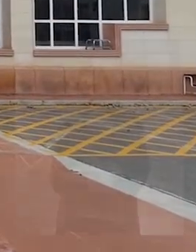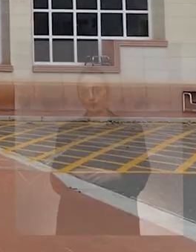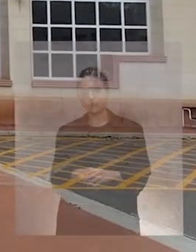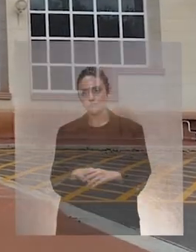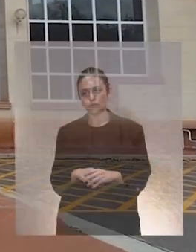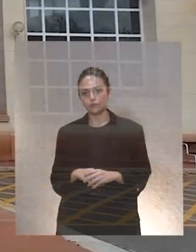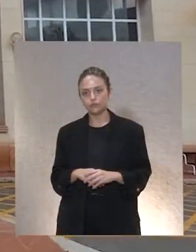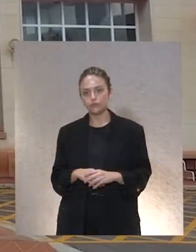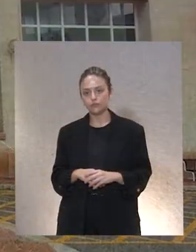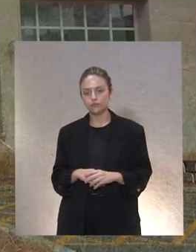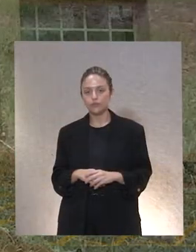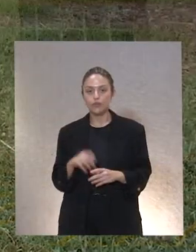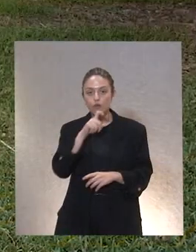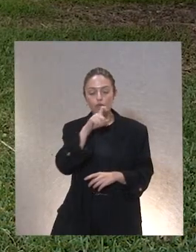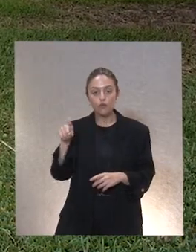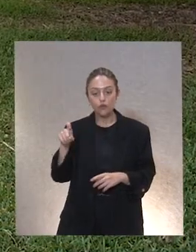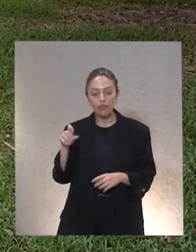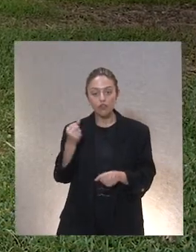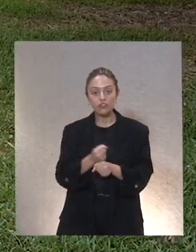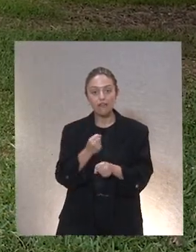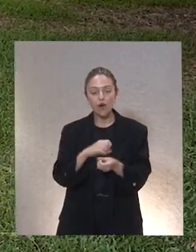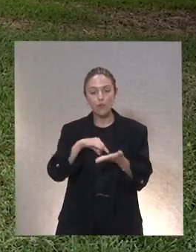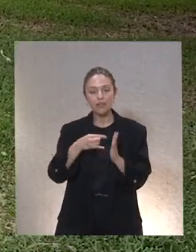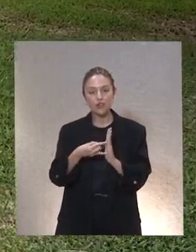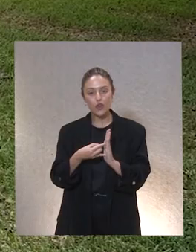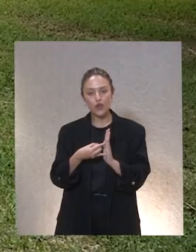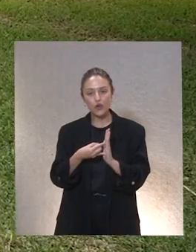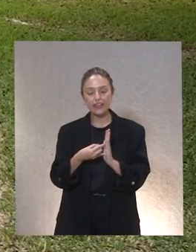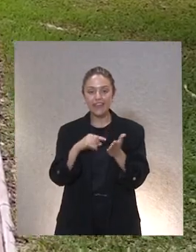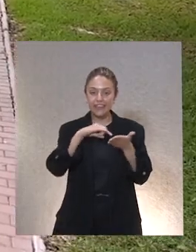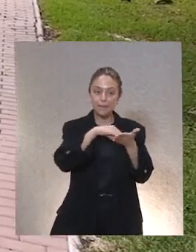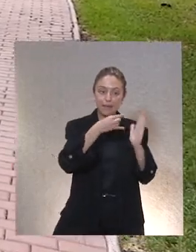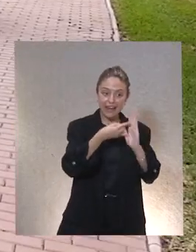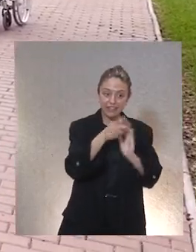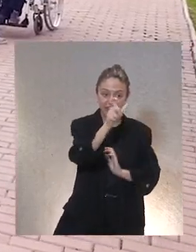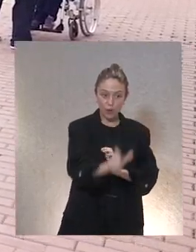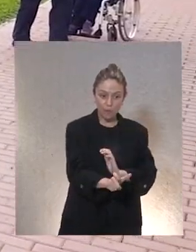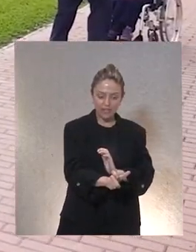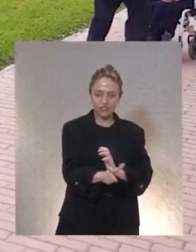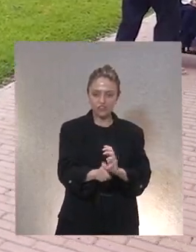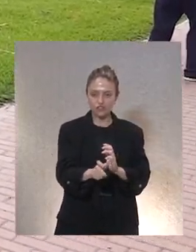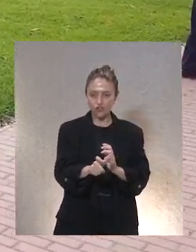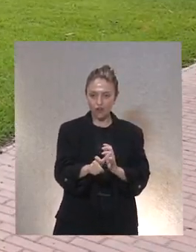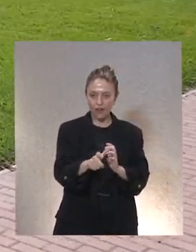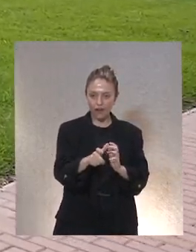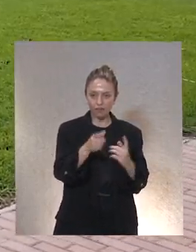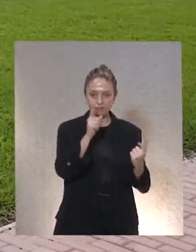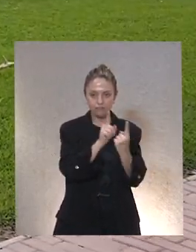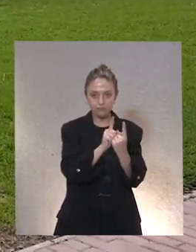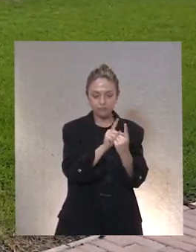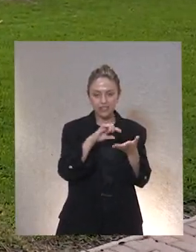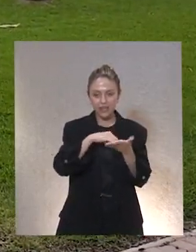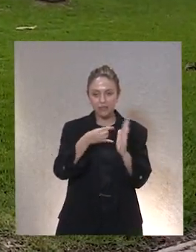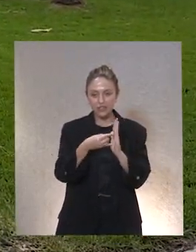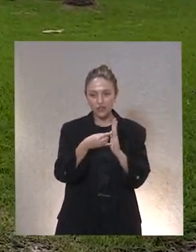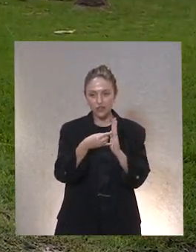En la fundación trabajamos desde la metodología de la planificación centrada en la persona y esta metodología empapa